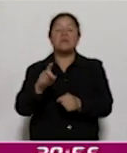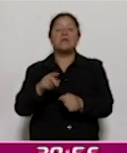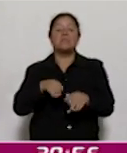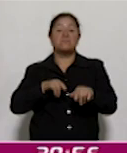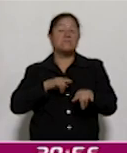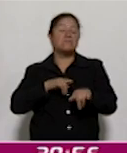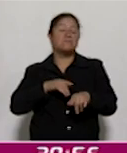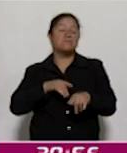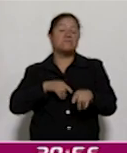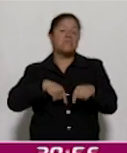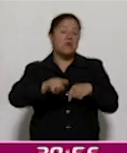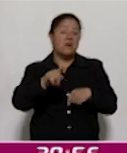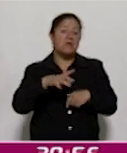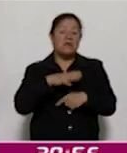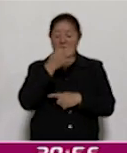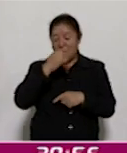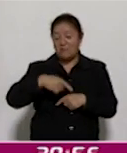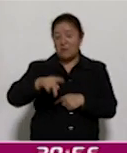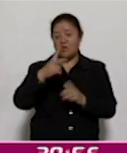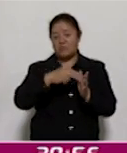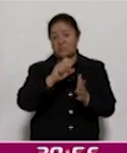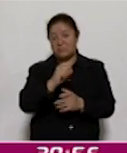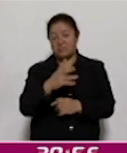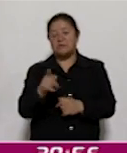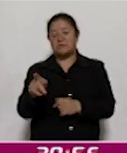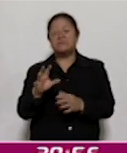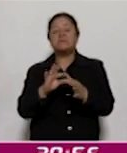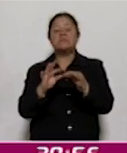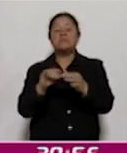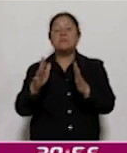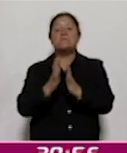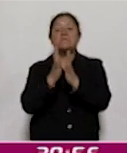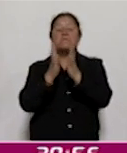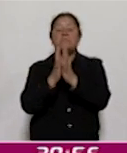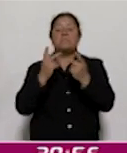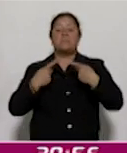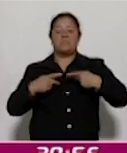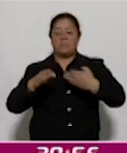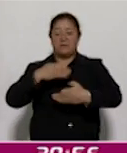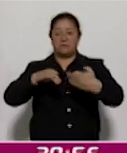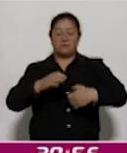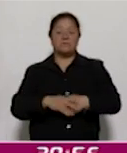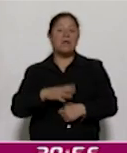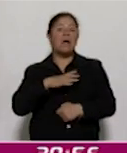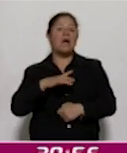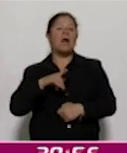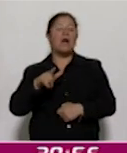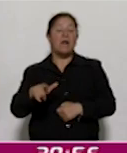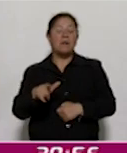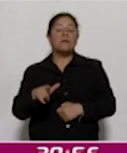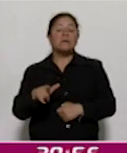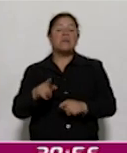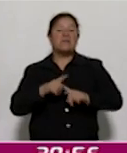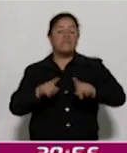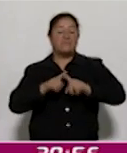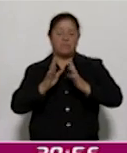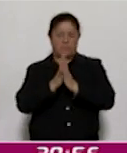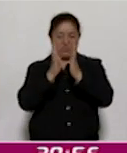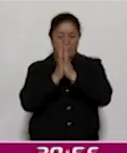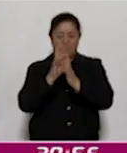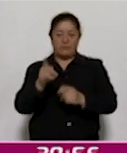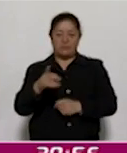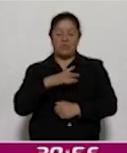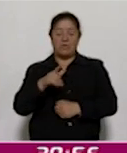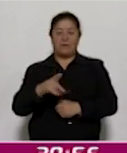2022, pues habla precisamente ya de la participación ciudadana. Existen diferentes tipos de participación, participación